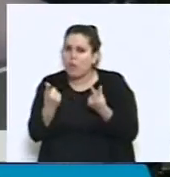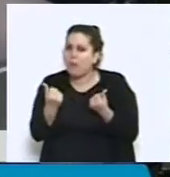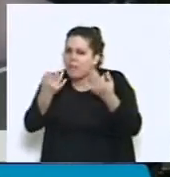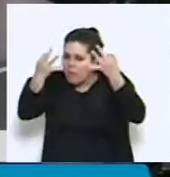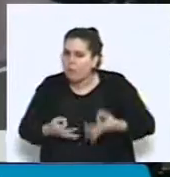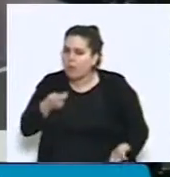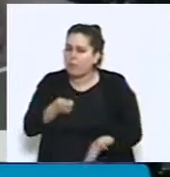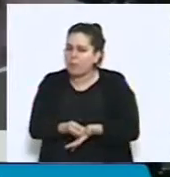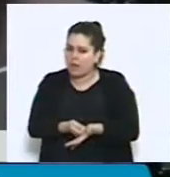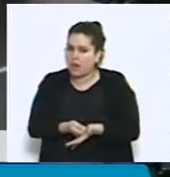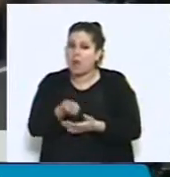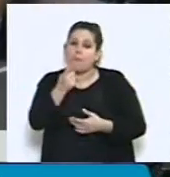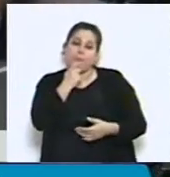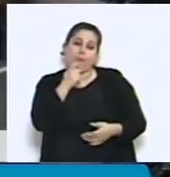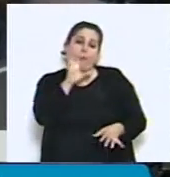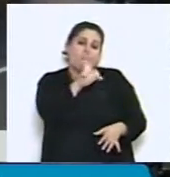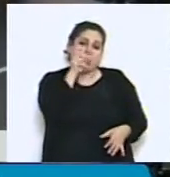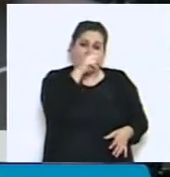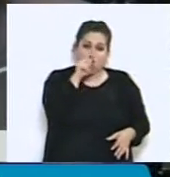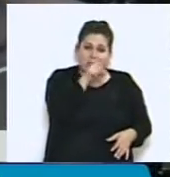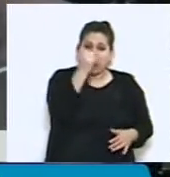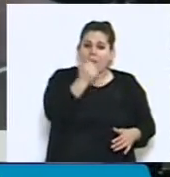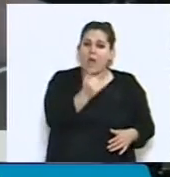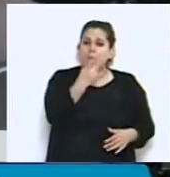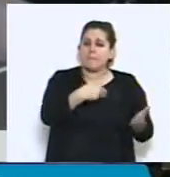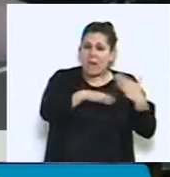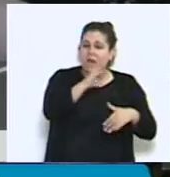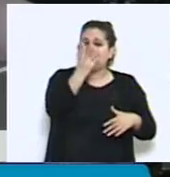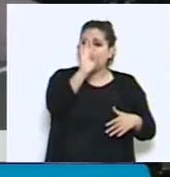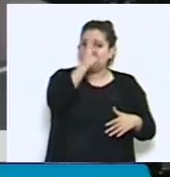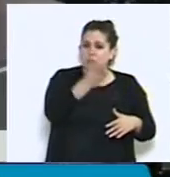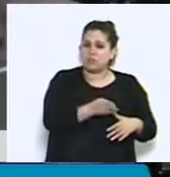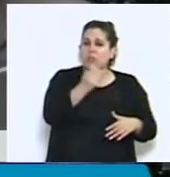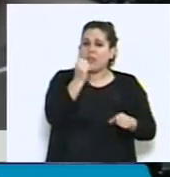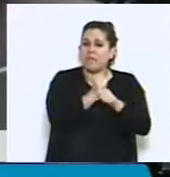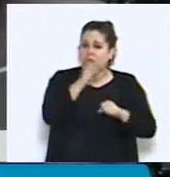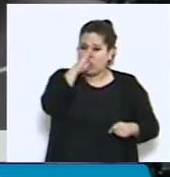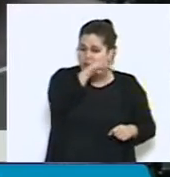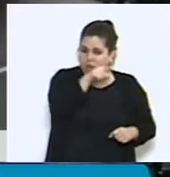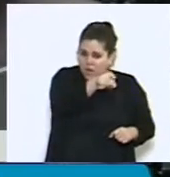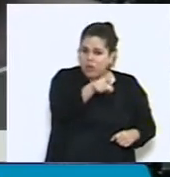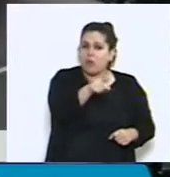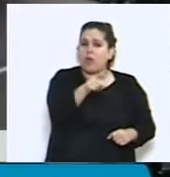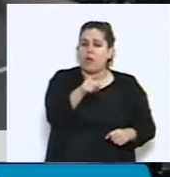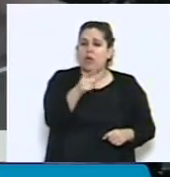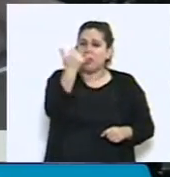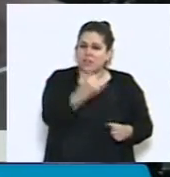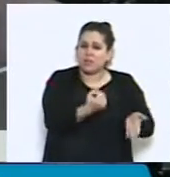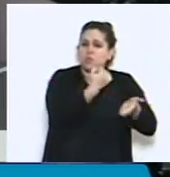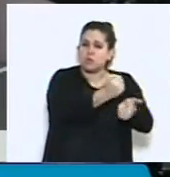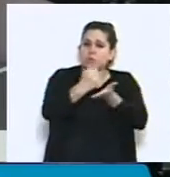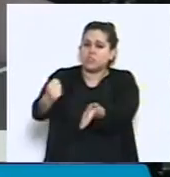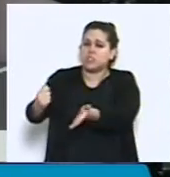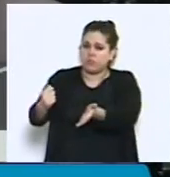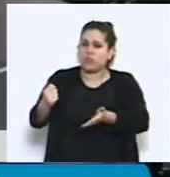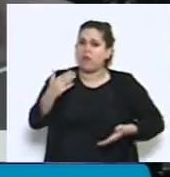Y en aquellas provincias como Corrientes, que tienen más de 40% del empleo en negro, están siendo subsidiados por